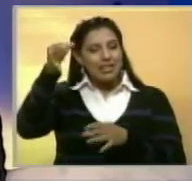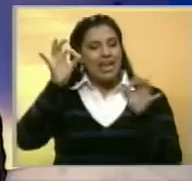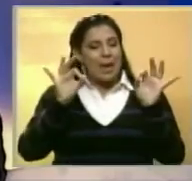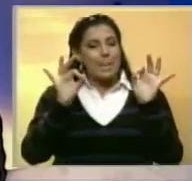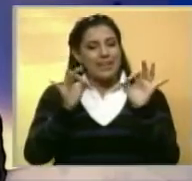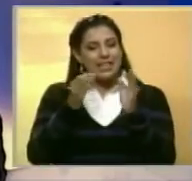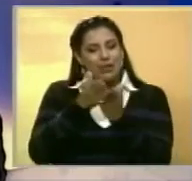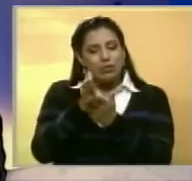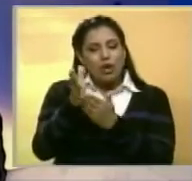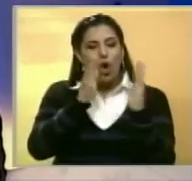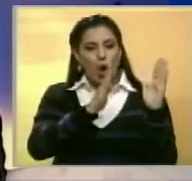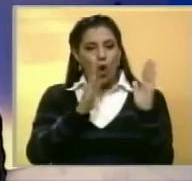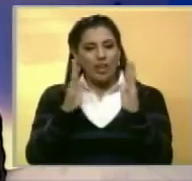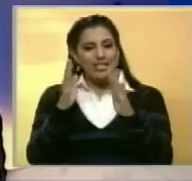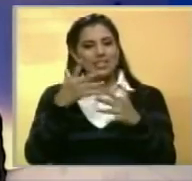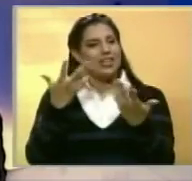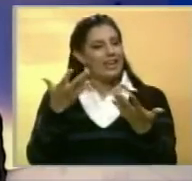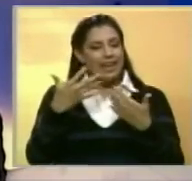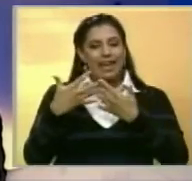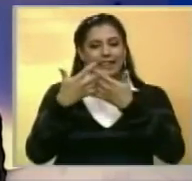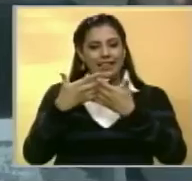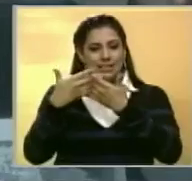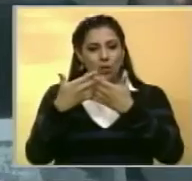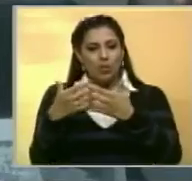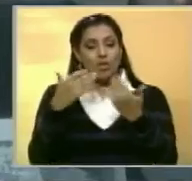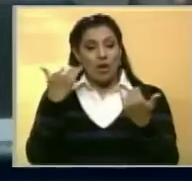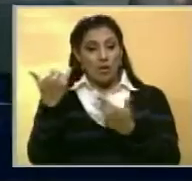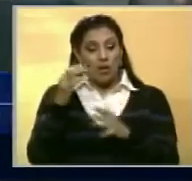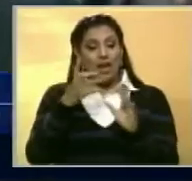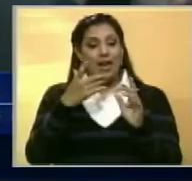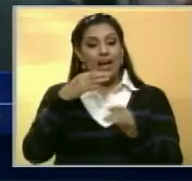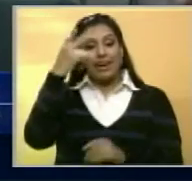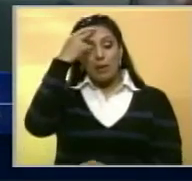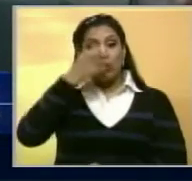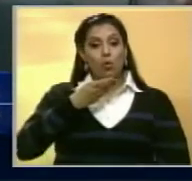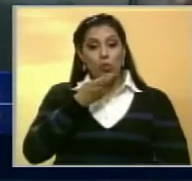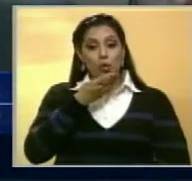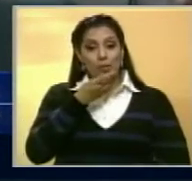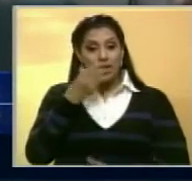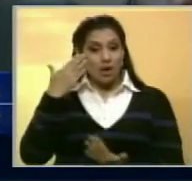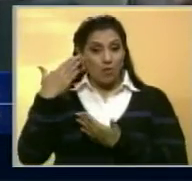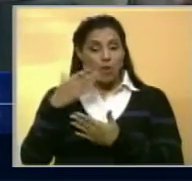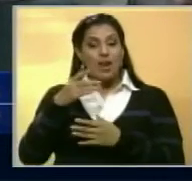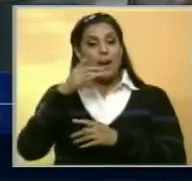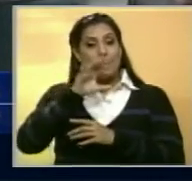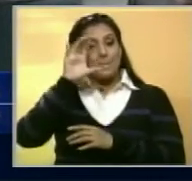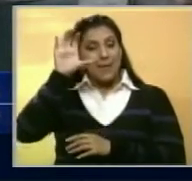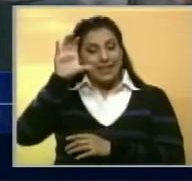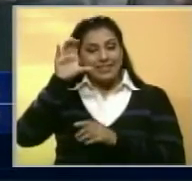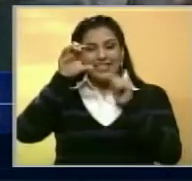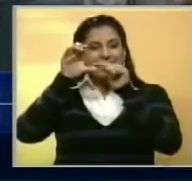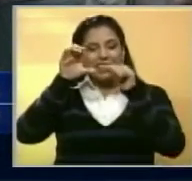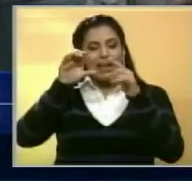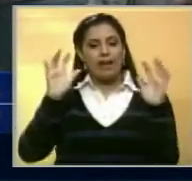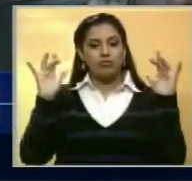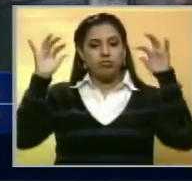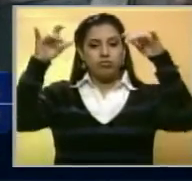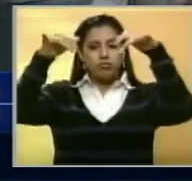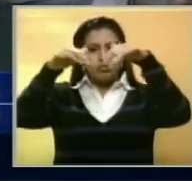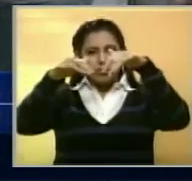Extraordinario de la Organización de Estados Americanos. Desde Santo Domingo, en República Dominicana, país donde se realiza la